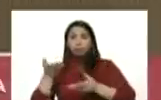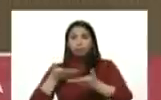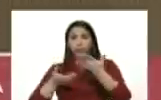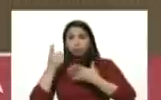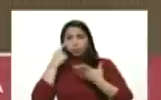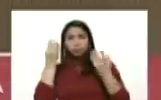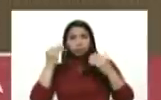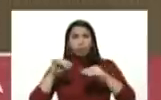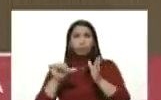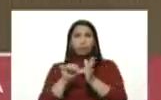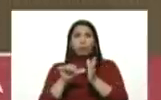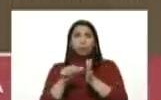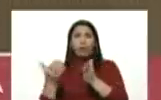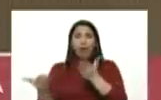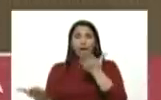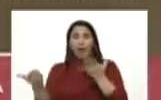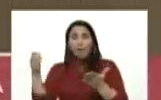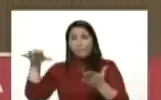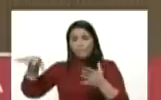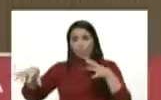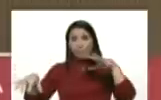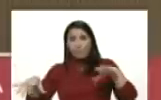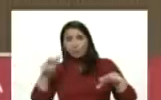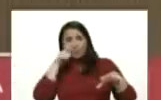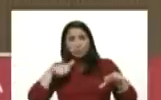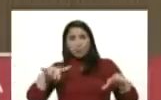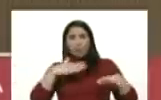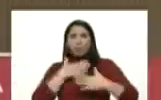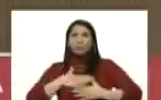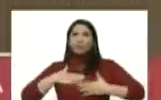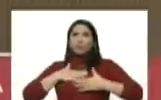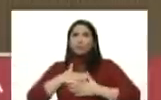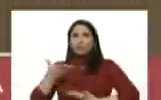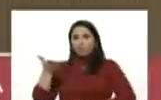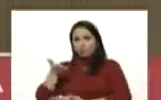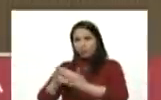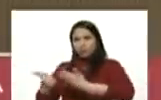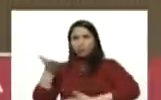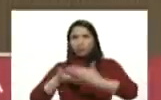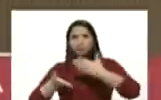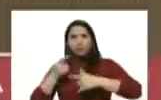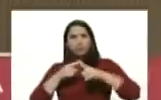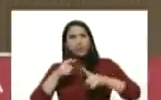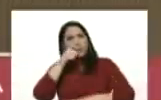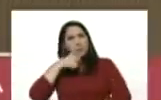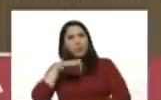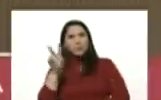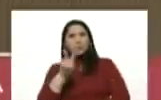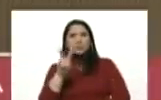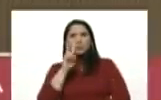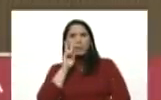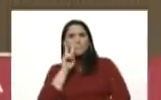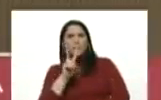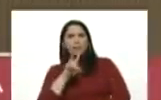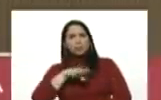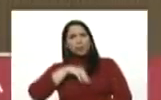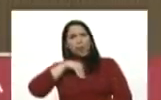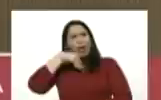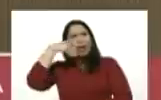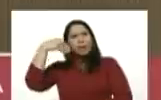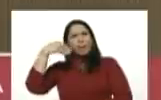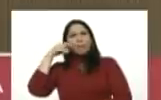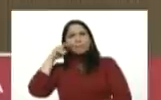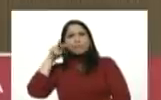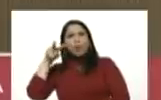bueno donde ambos países ambos pueblos estamos beneficiados pero el pueblo venezolano ha visto en el alma del